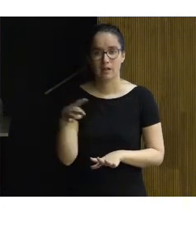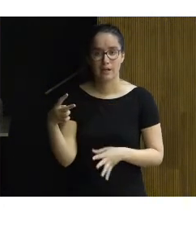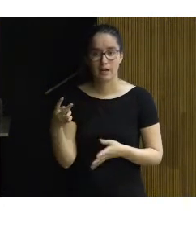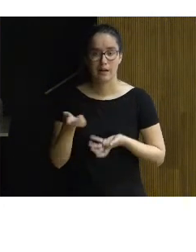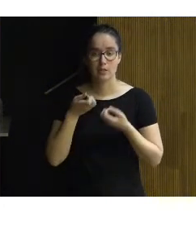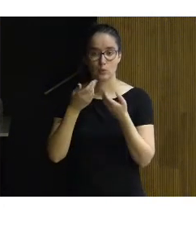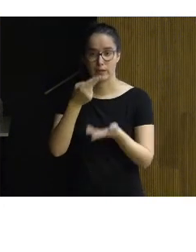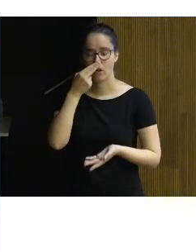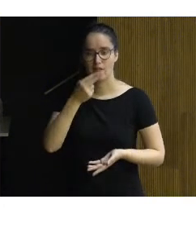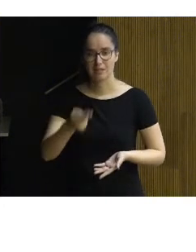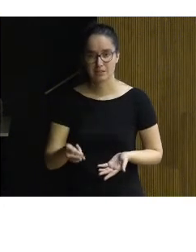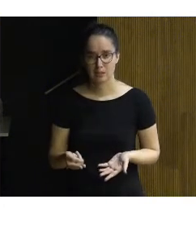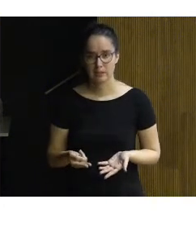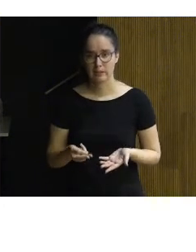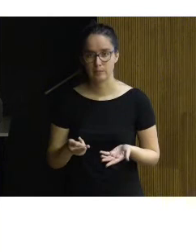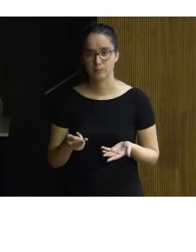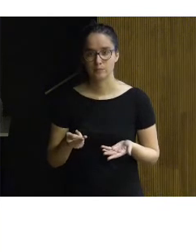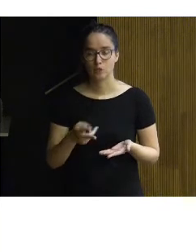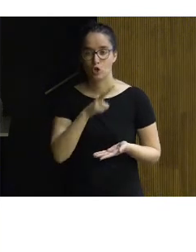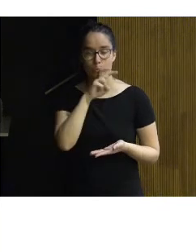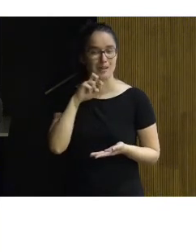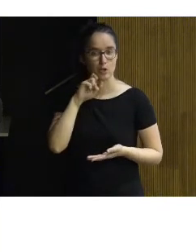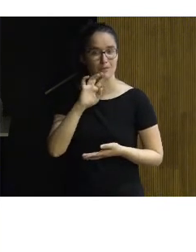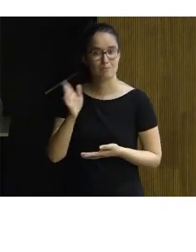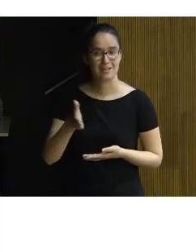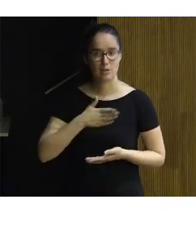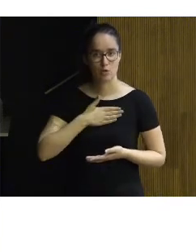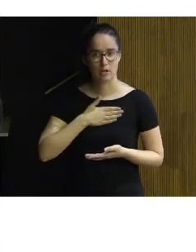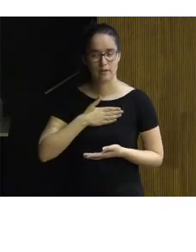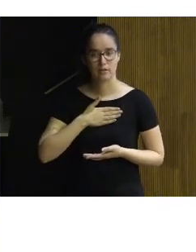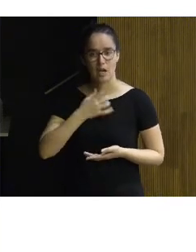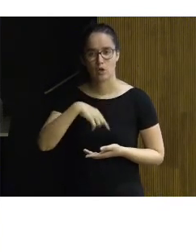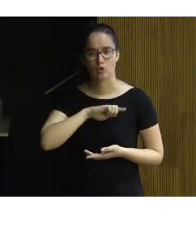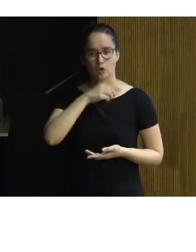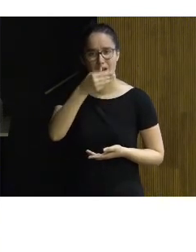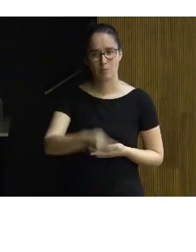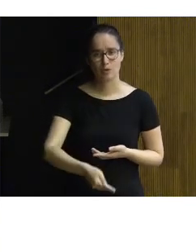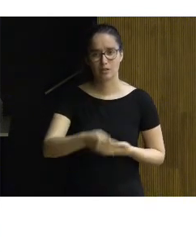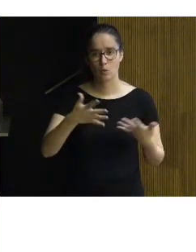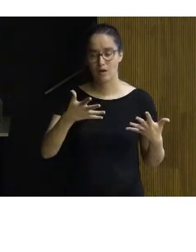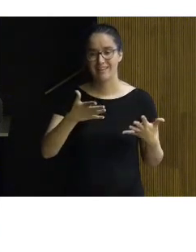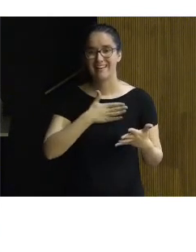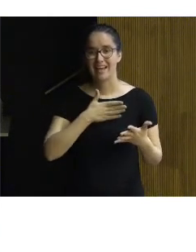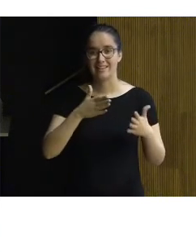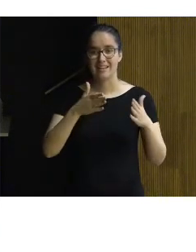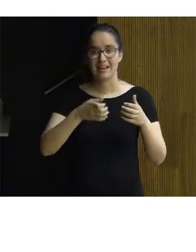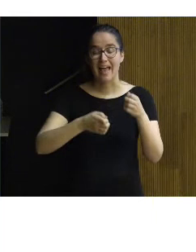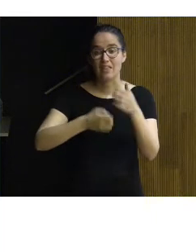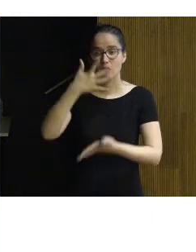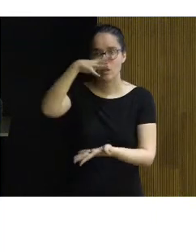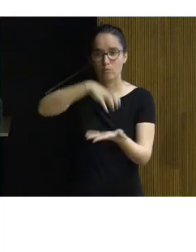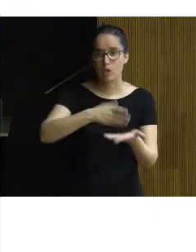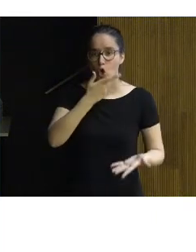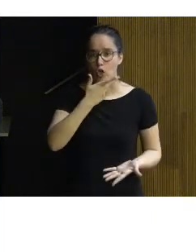esa visita bueno pues abordamos los valores patrimoniales ¿qué nos importa a nosotros conocer del edificio? pues